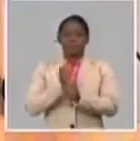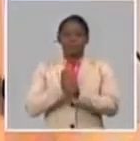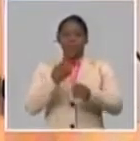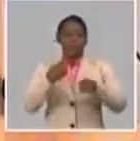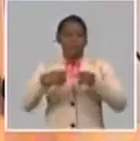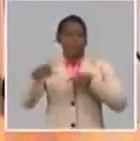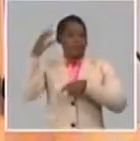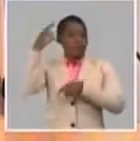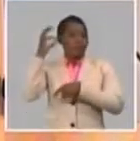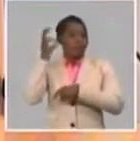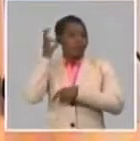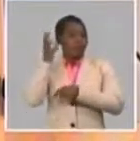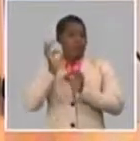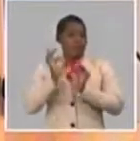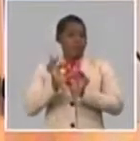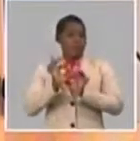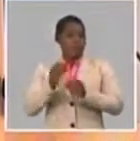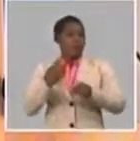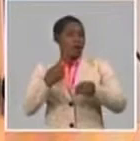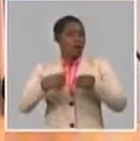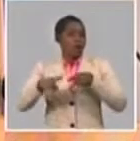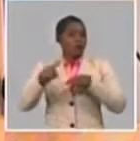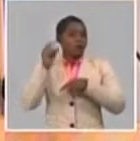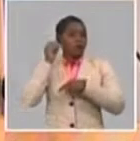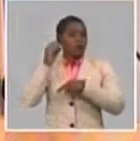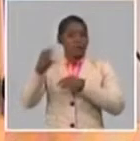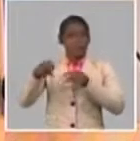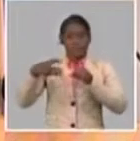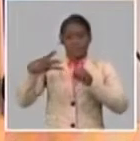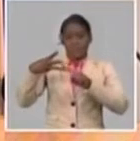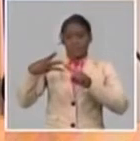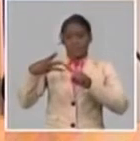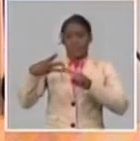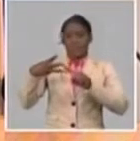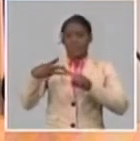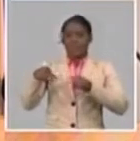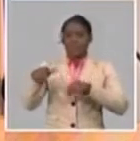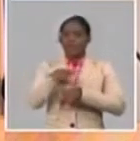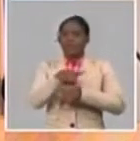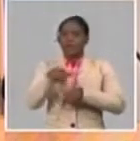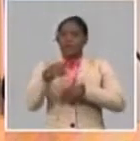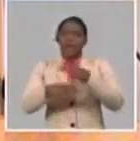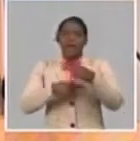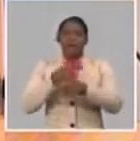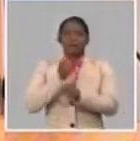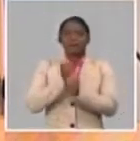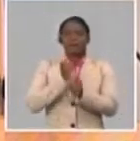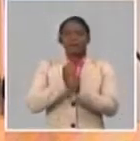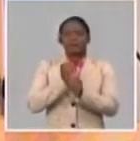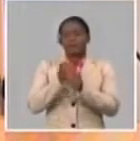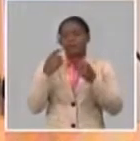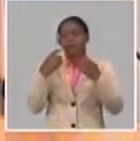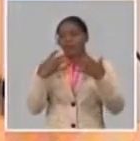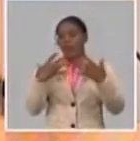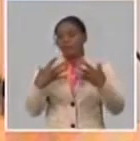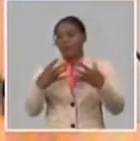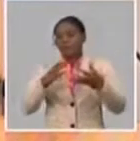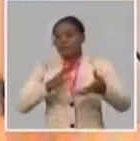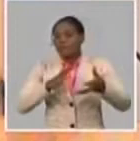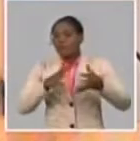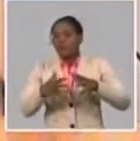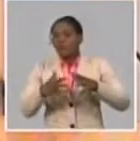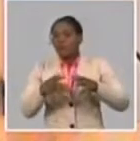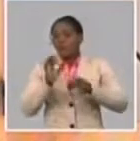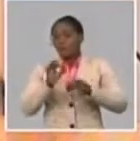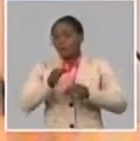joven psicóloga, y de Irelia, pues ellos se reabertaron, hecho un trabajo que es un modelo, como decía la